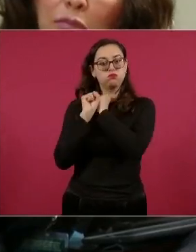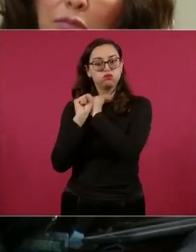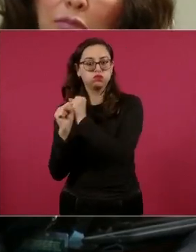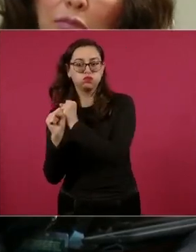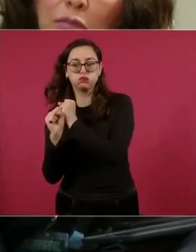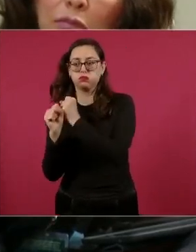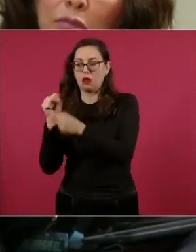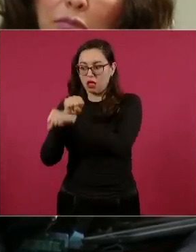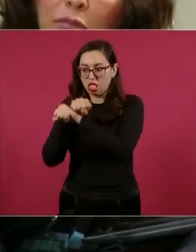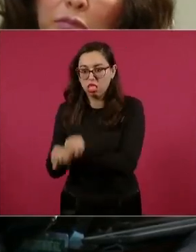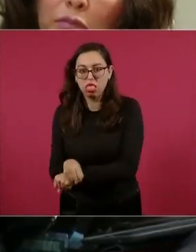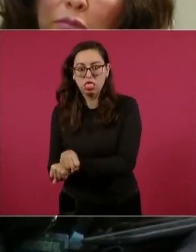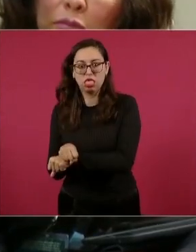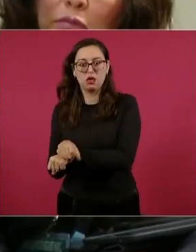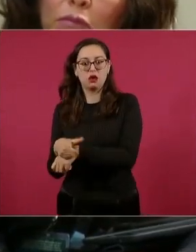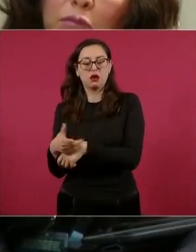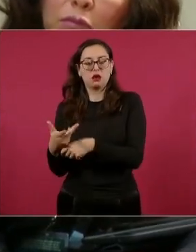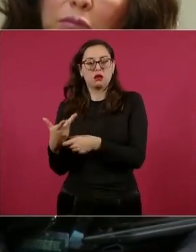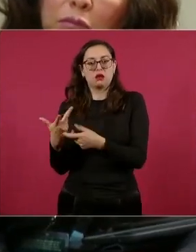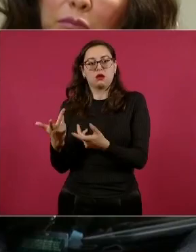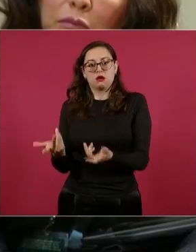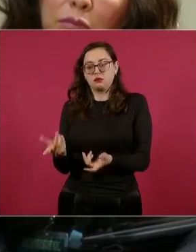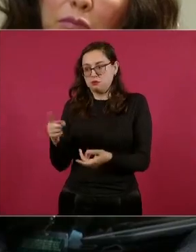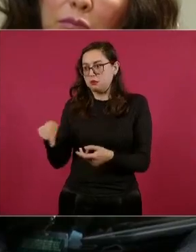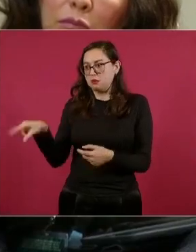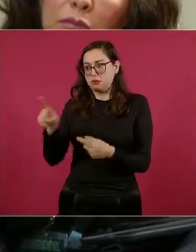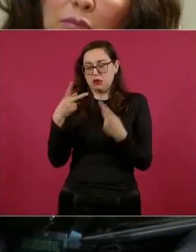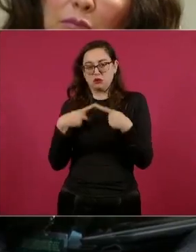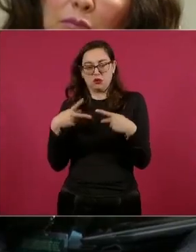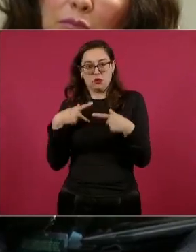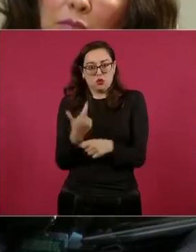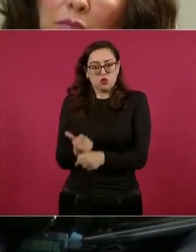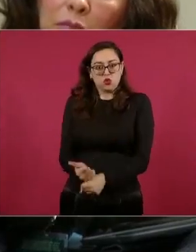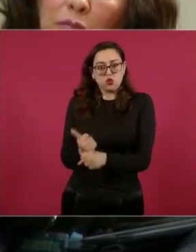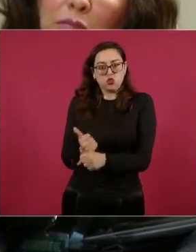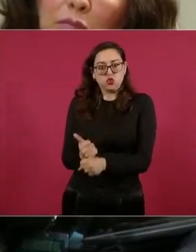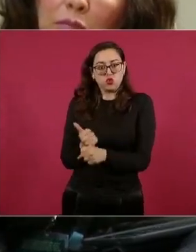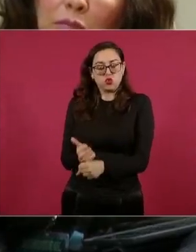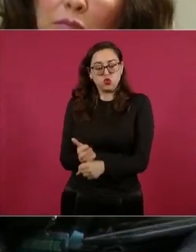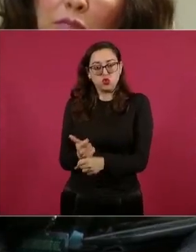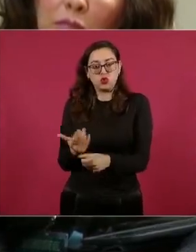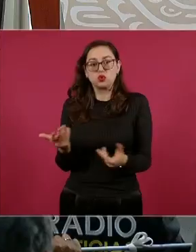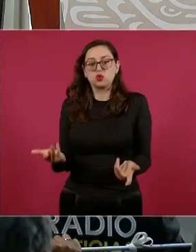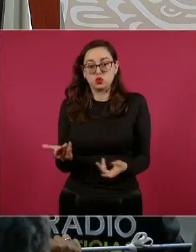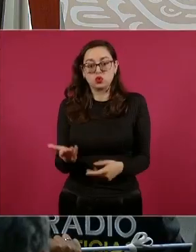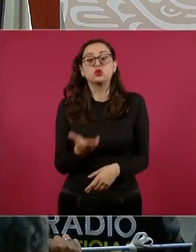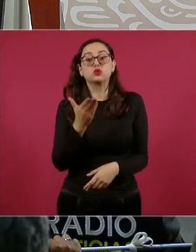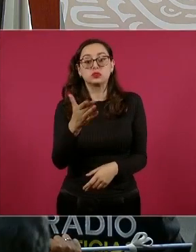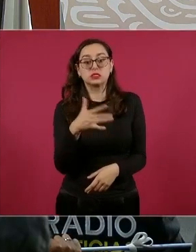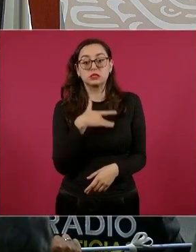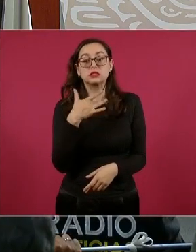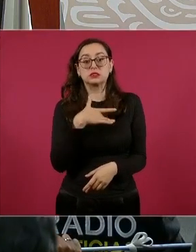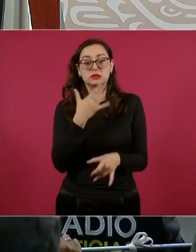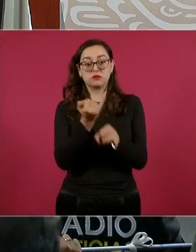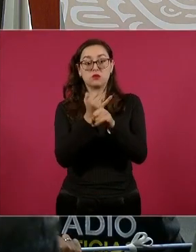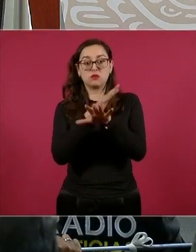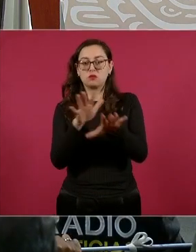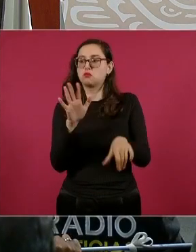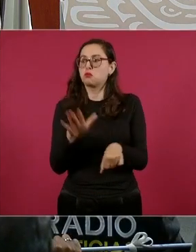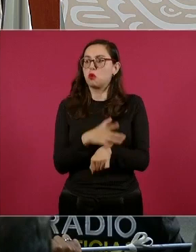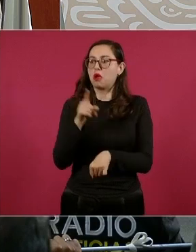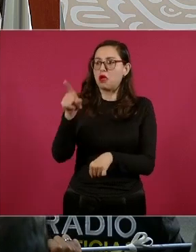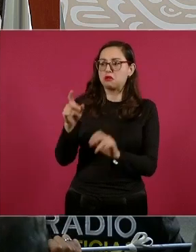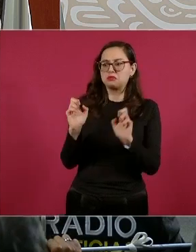esclavizando a los pobladores de esa zona. ¿Qué reporte tiene? Porque incluso el gobierno del estado no